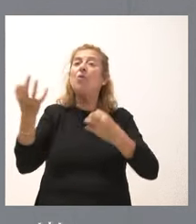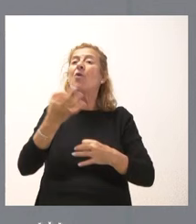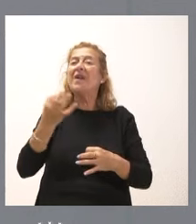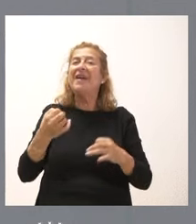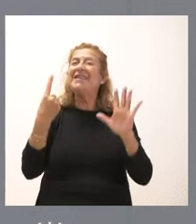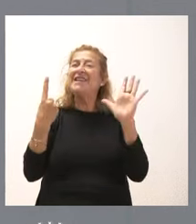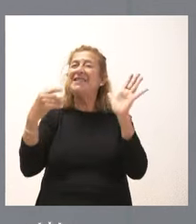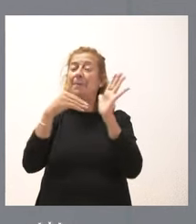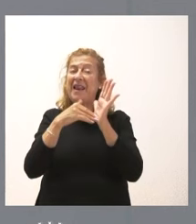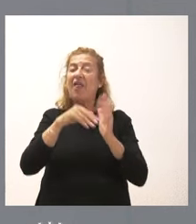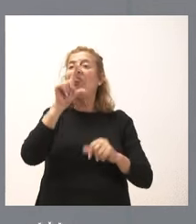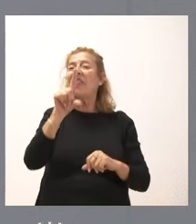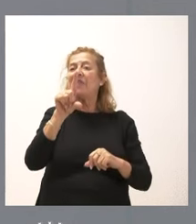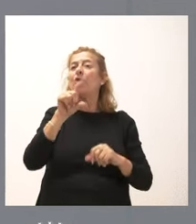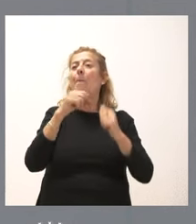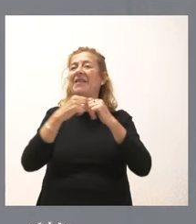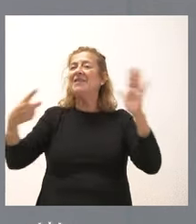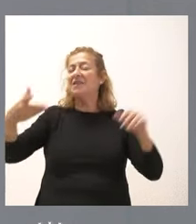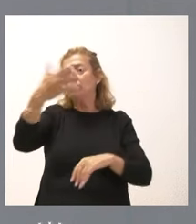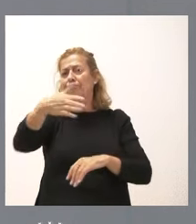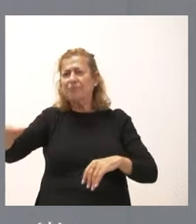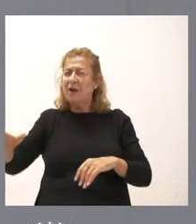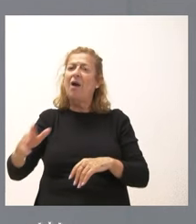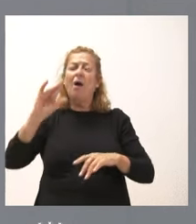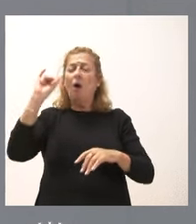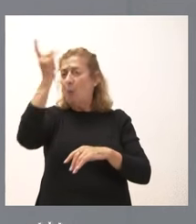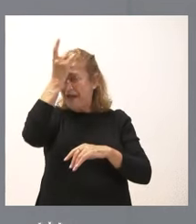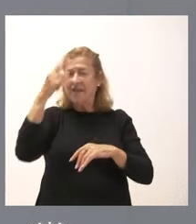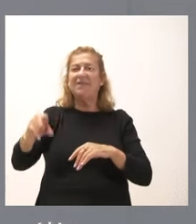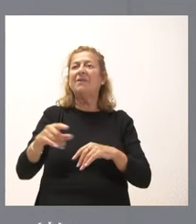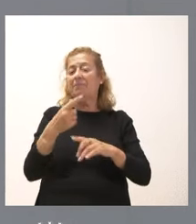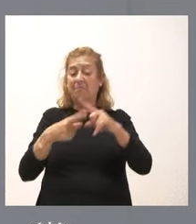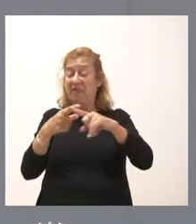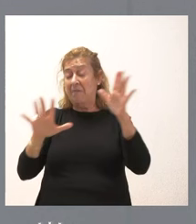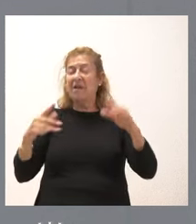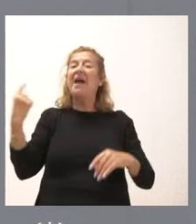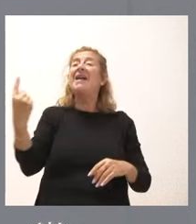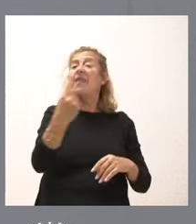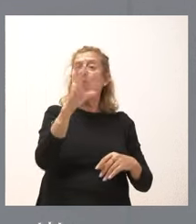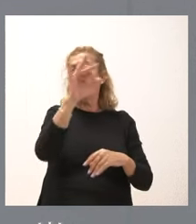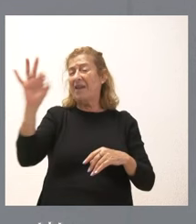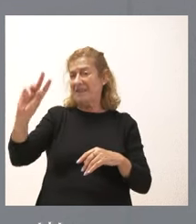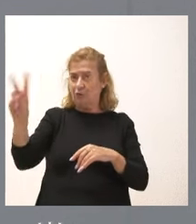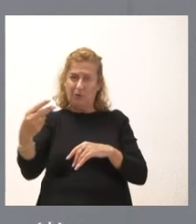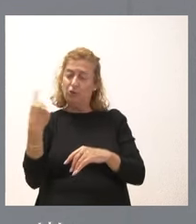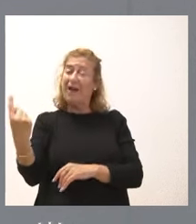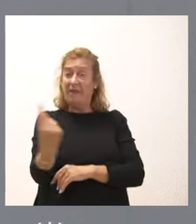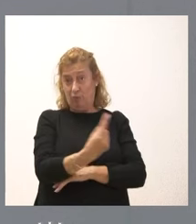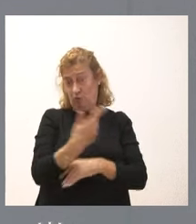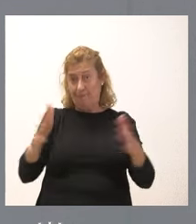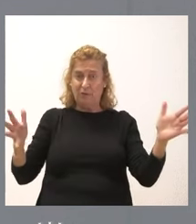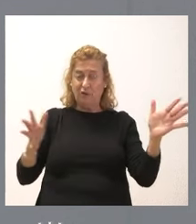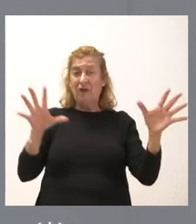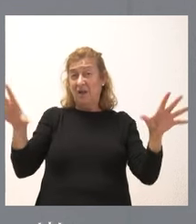6.126 muertes de bovinos a esa media de 500 euros por animal. En